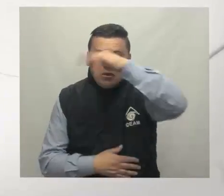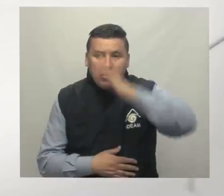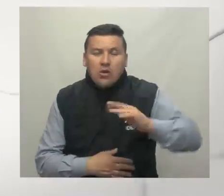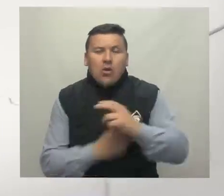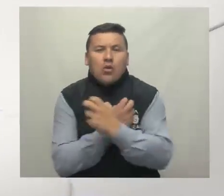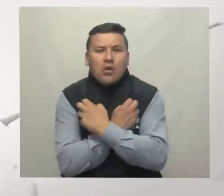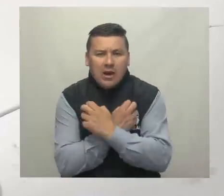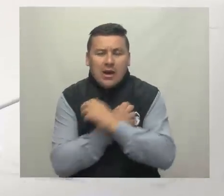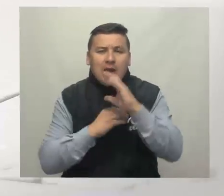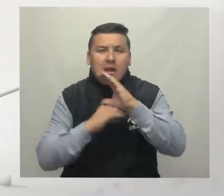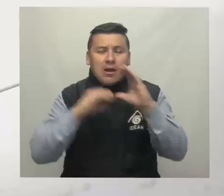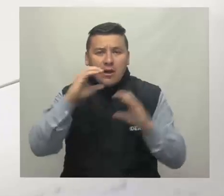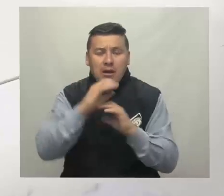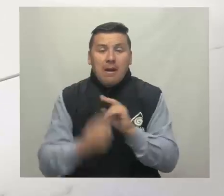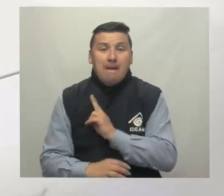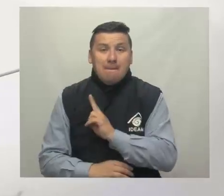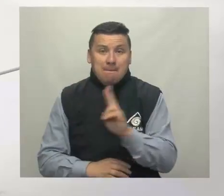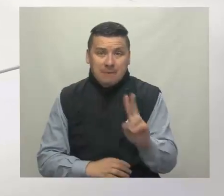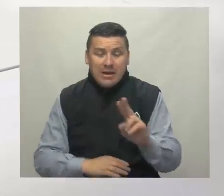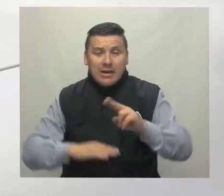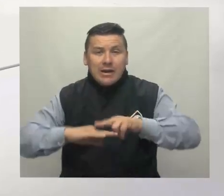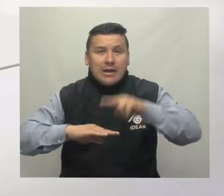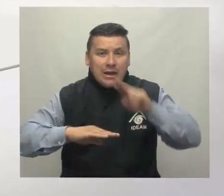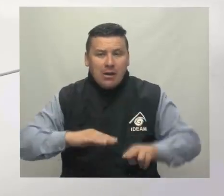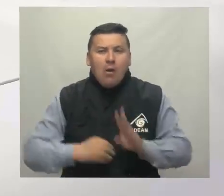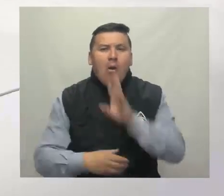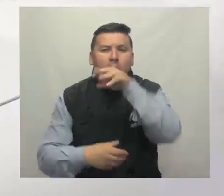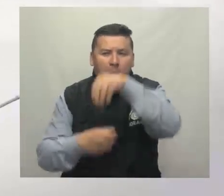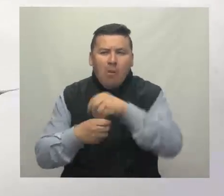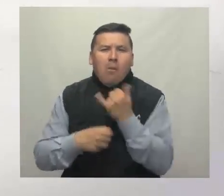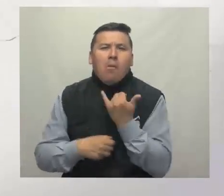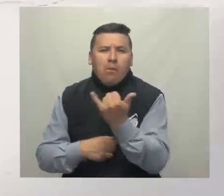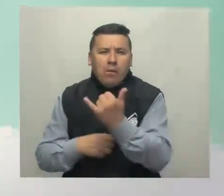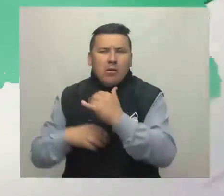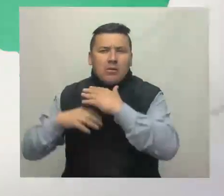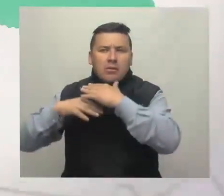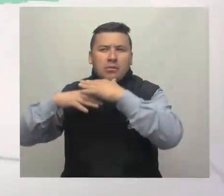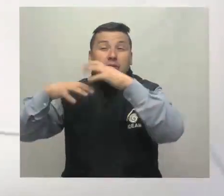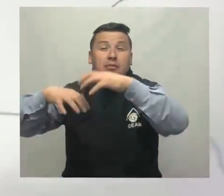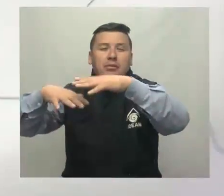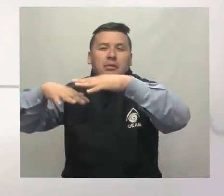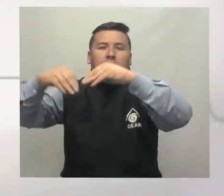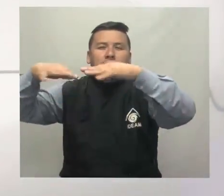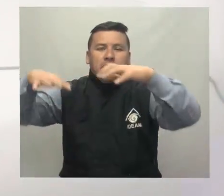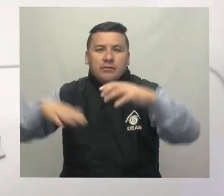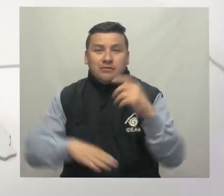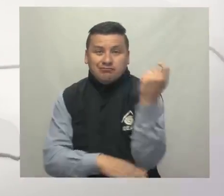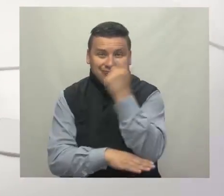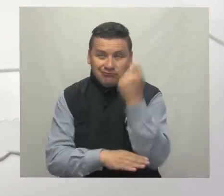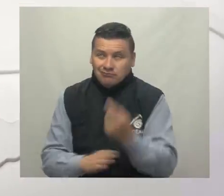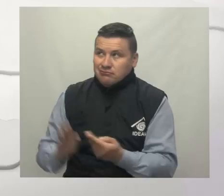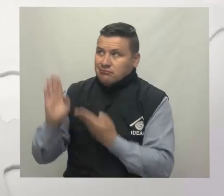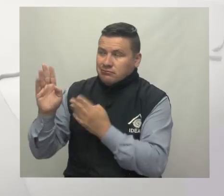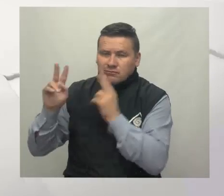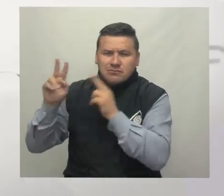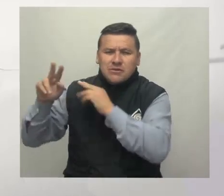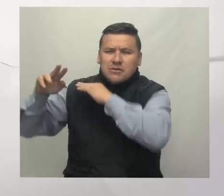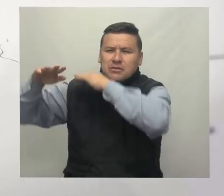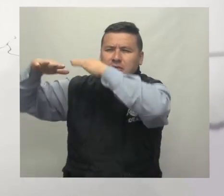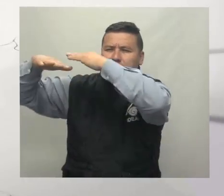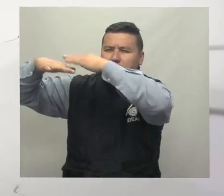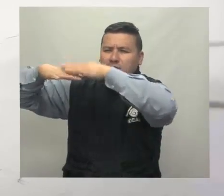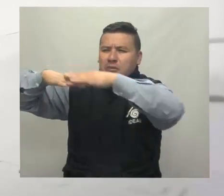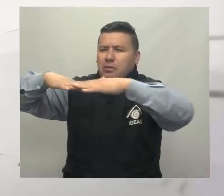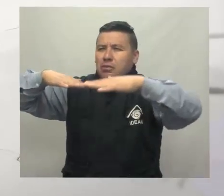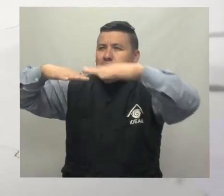montaña de Huila, Cauca, Valle y Nariño, donde no se descartan la presencia de lloviznas. Sobre los llanos orientales se verá cubierto en